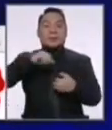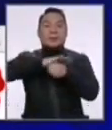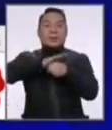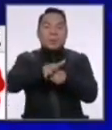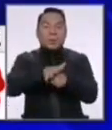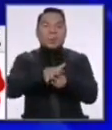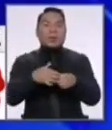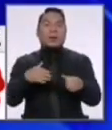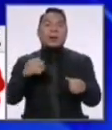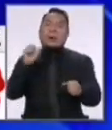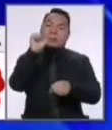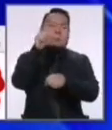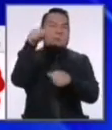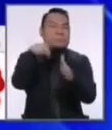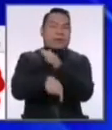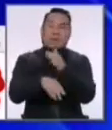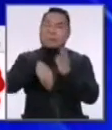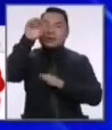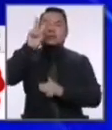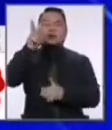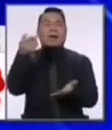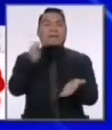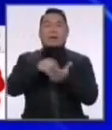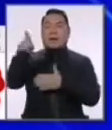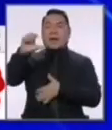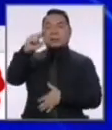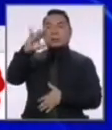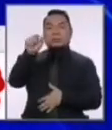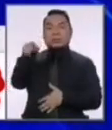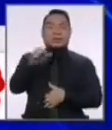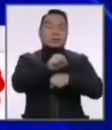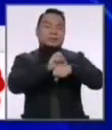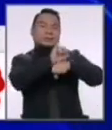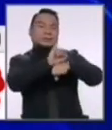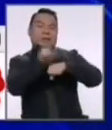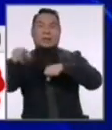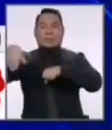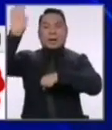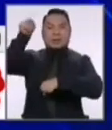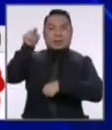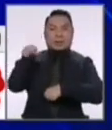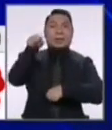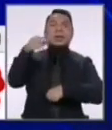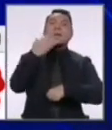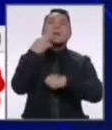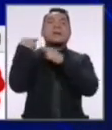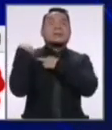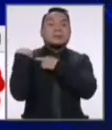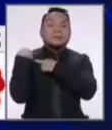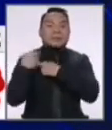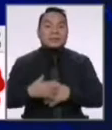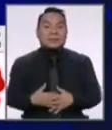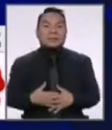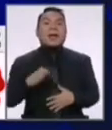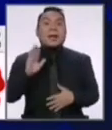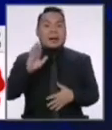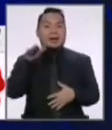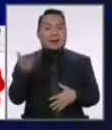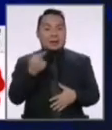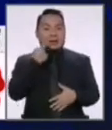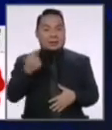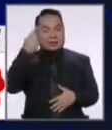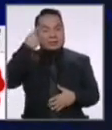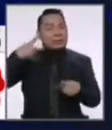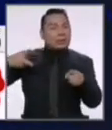COVID mata más, dos veces más en el Agustino que en San Isidro, y de eso hay responsables. Hay que parar